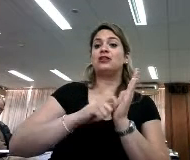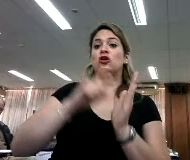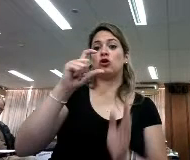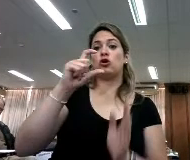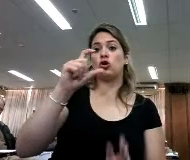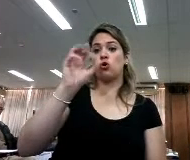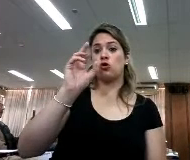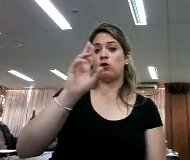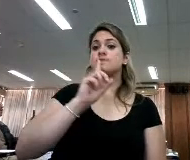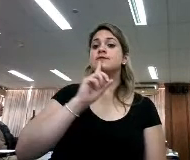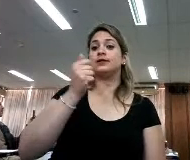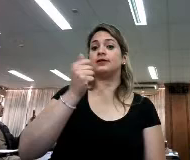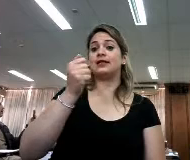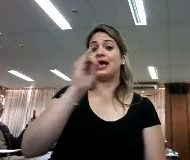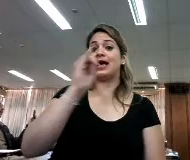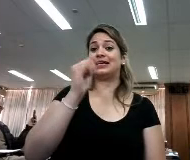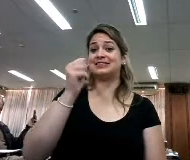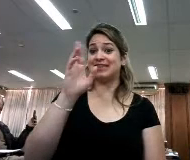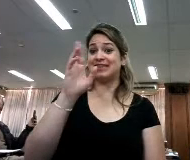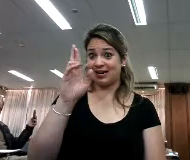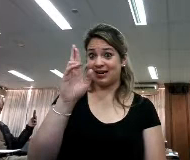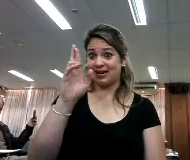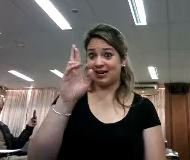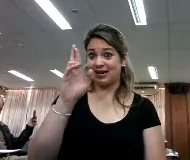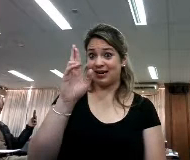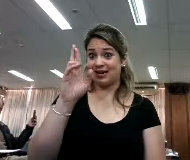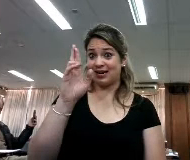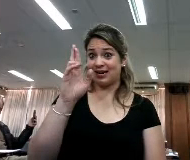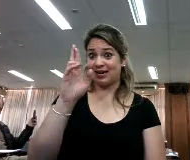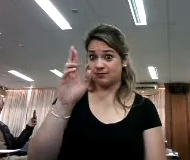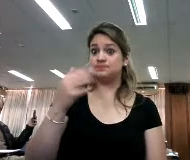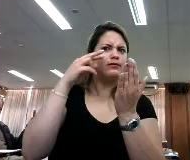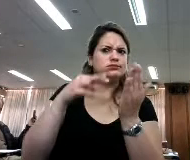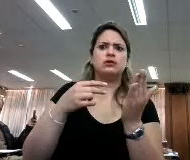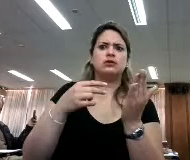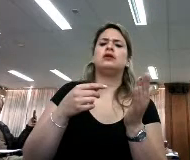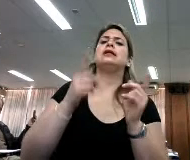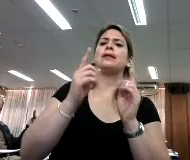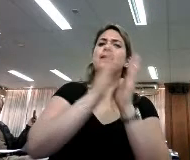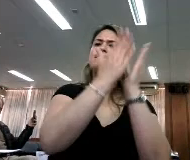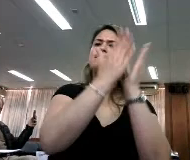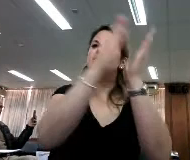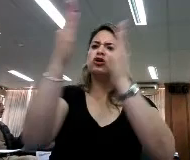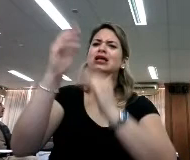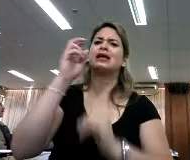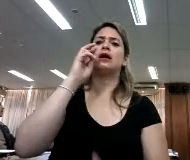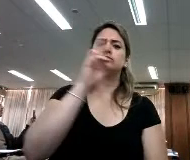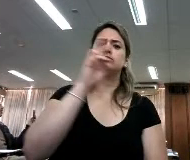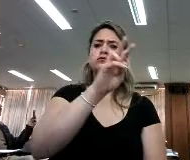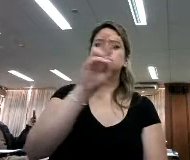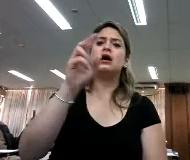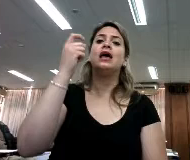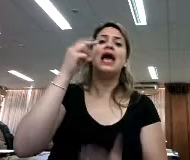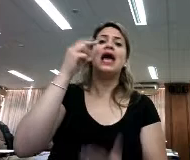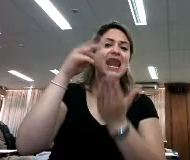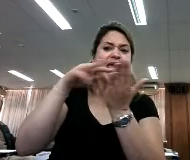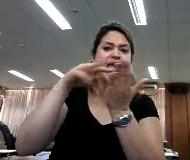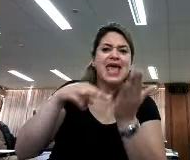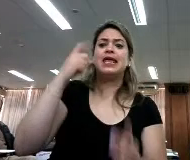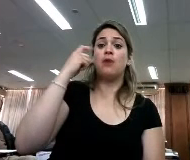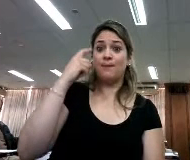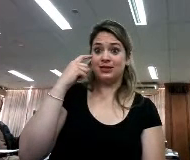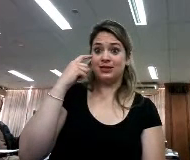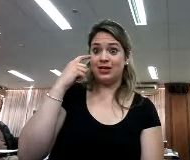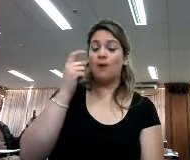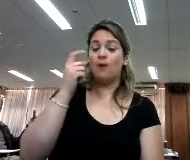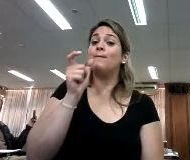nada más las obras de Cortázar sino a Cortázar el autor, hemos aprendido a leer una biblioteca, o sea hemos leído cualquier cantidad de esto en el